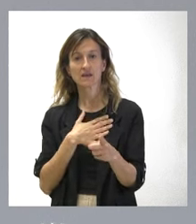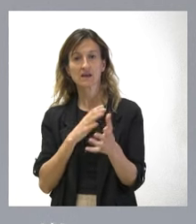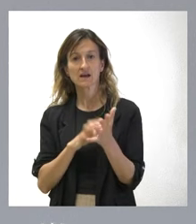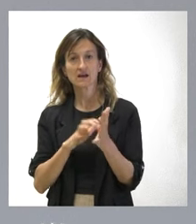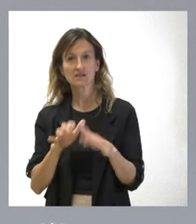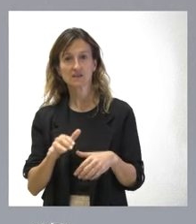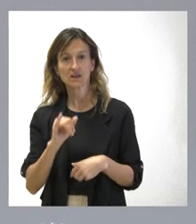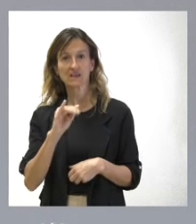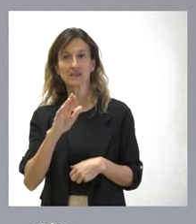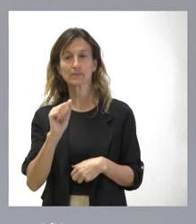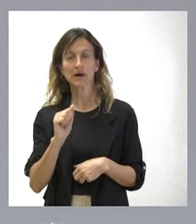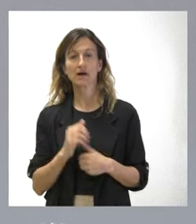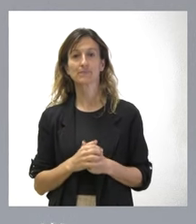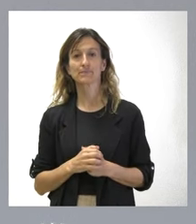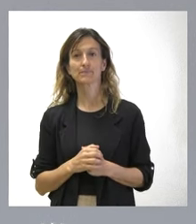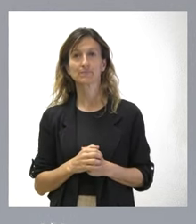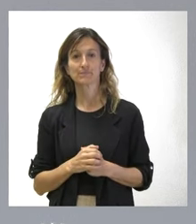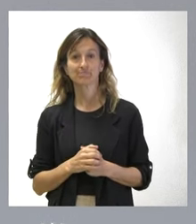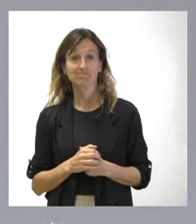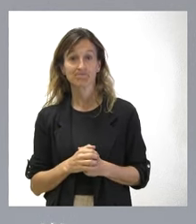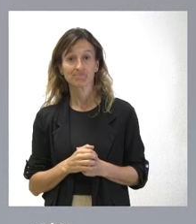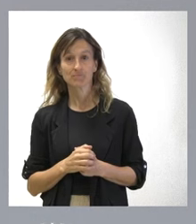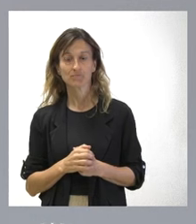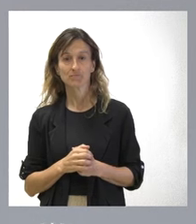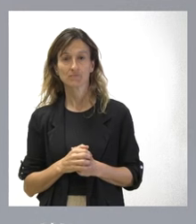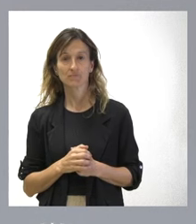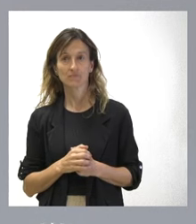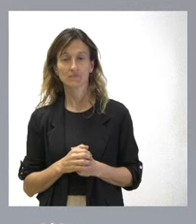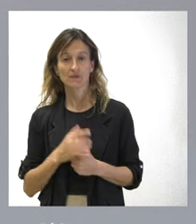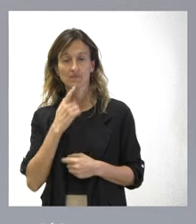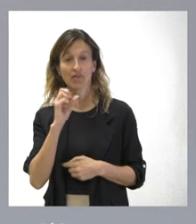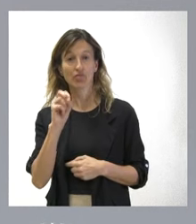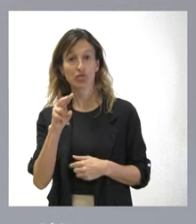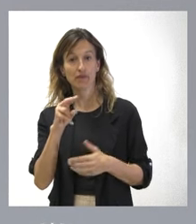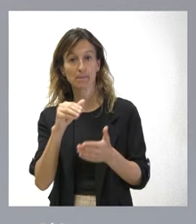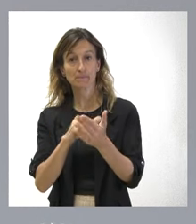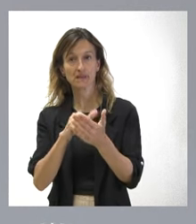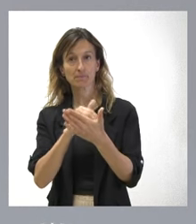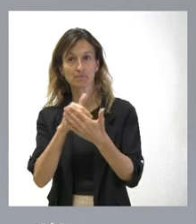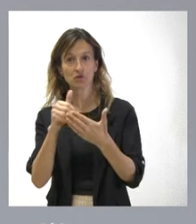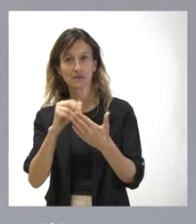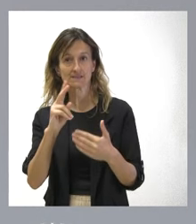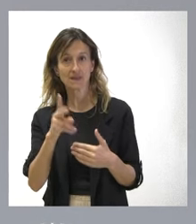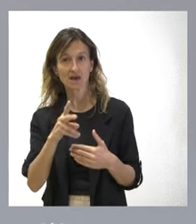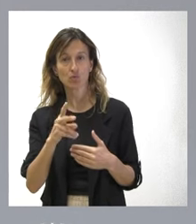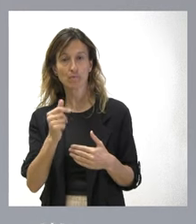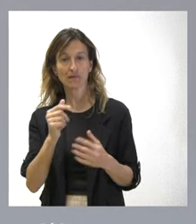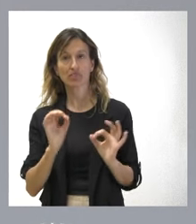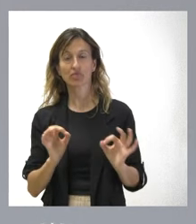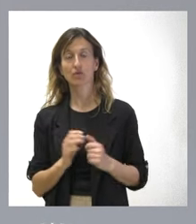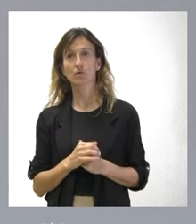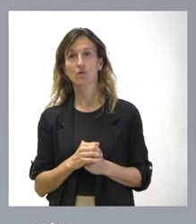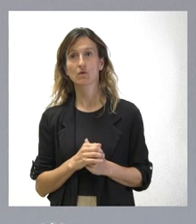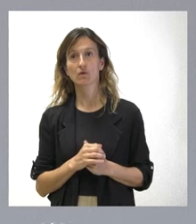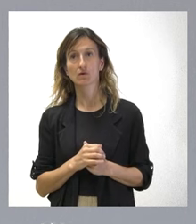sobre el IVA al Estado y que supuso unos 12.000 millones de euros de coste para el